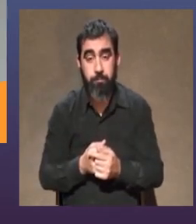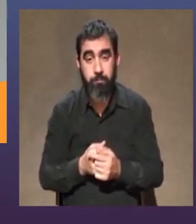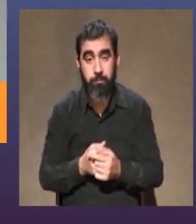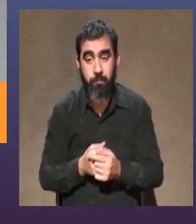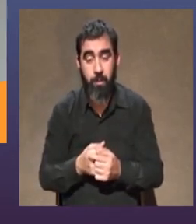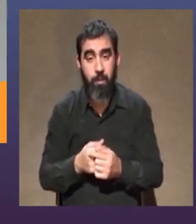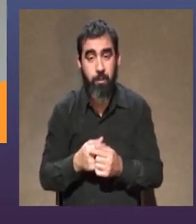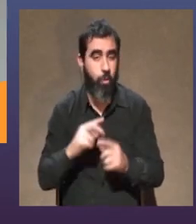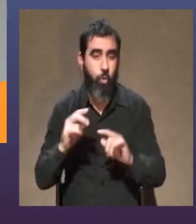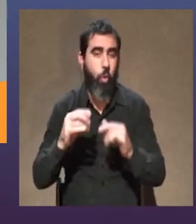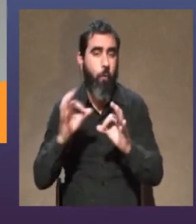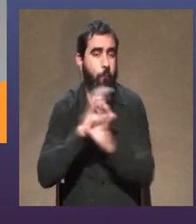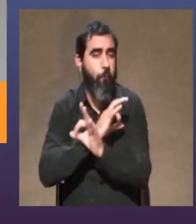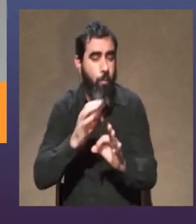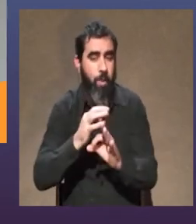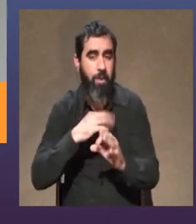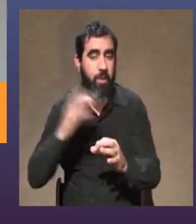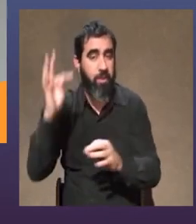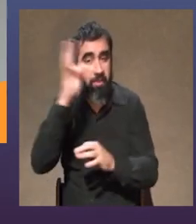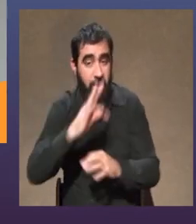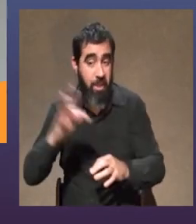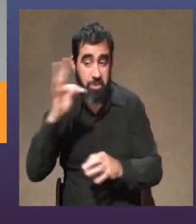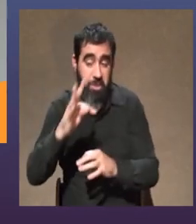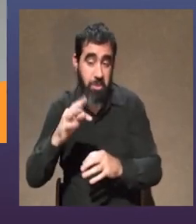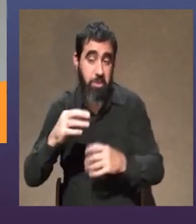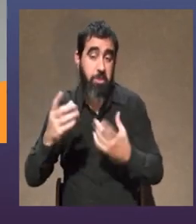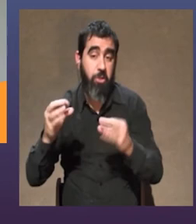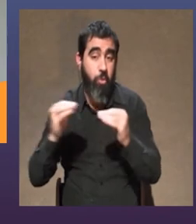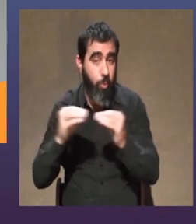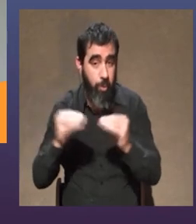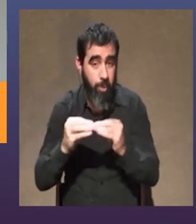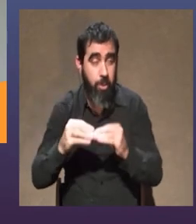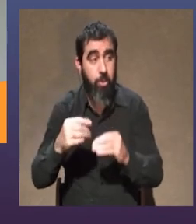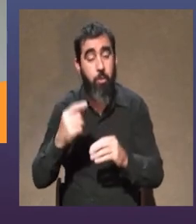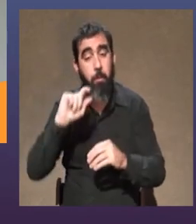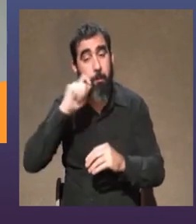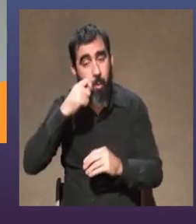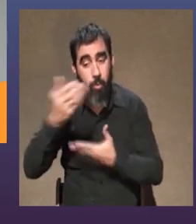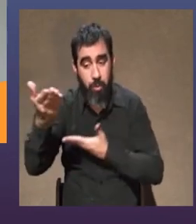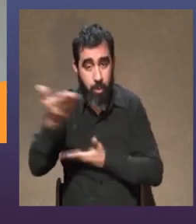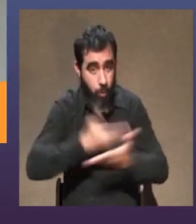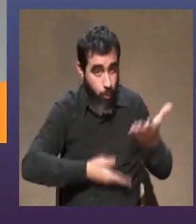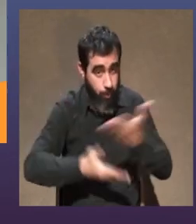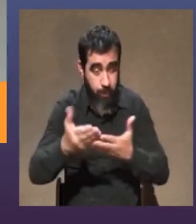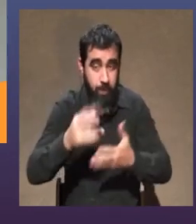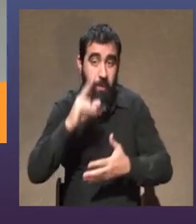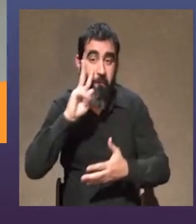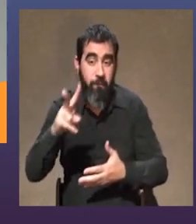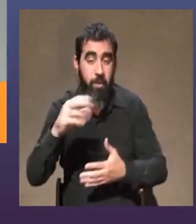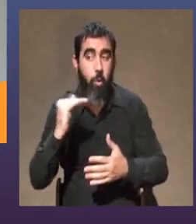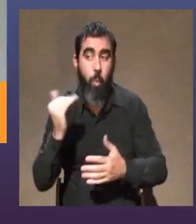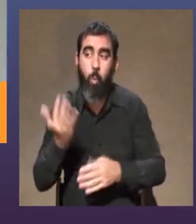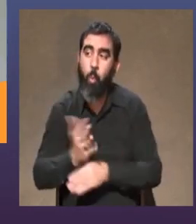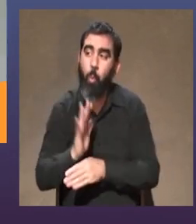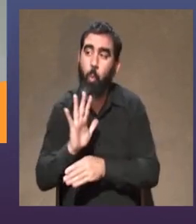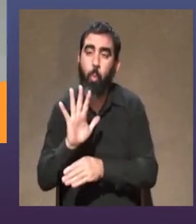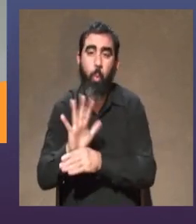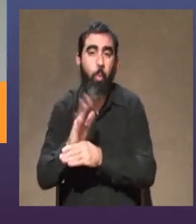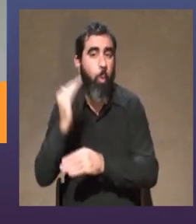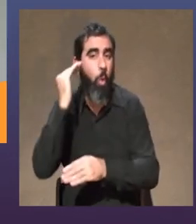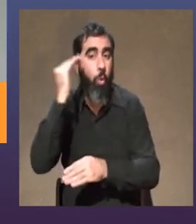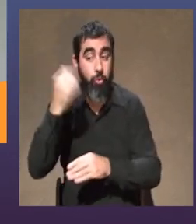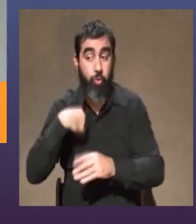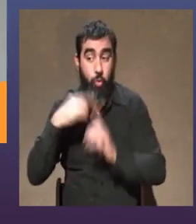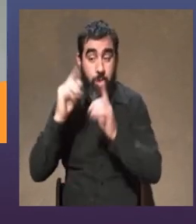así informalmente en talleres de otros colegas y me gusta mucho convivir con los pares y verlos ser docentes como yo soy